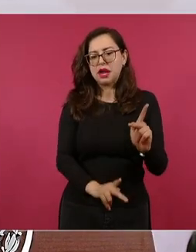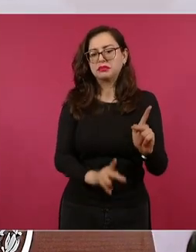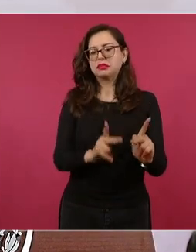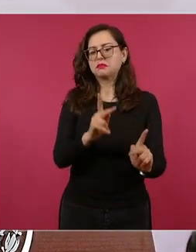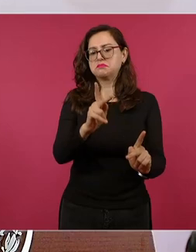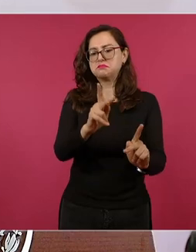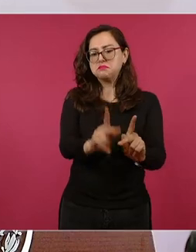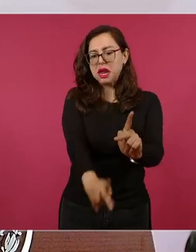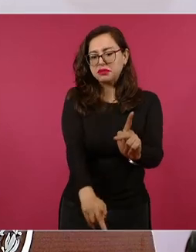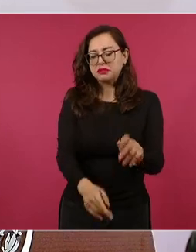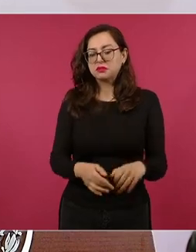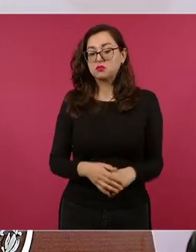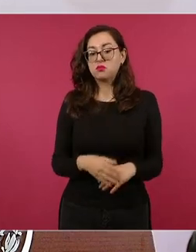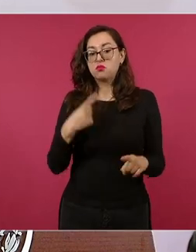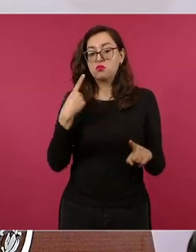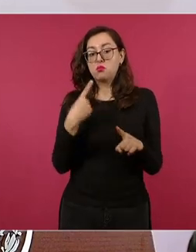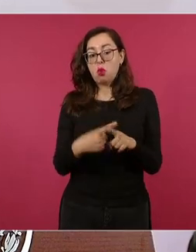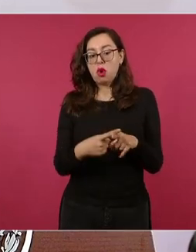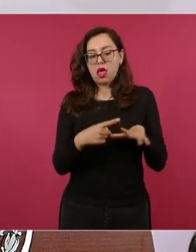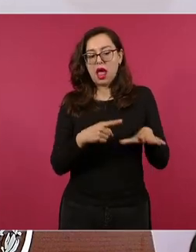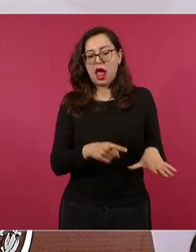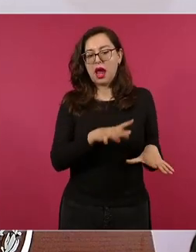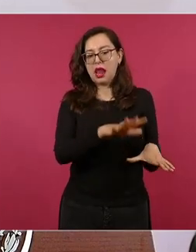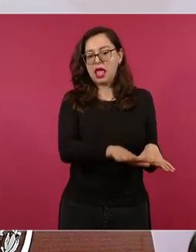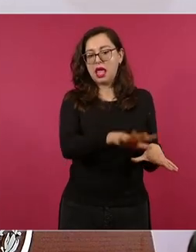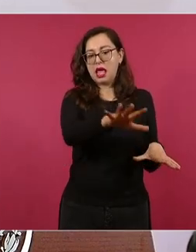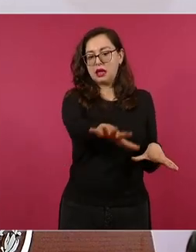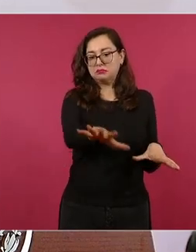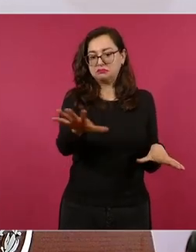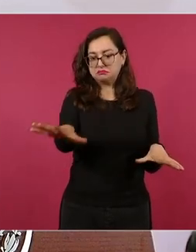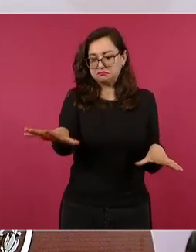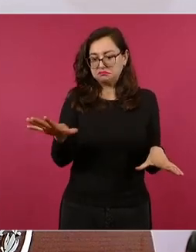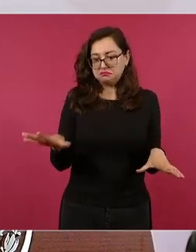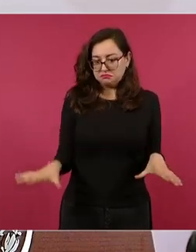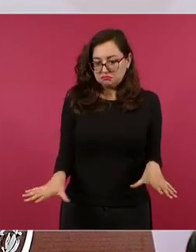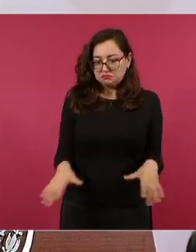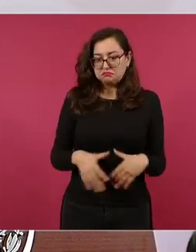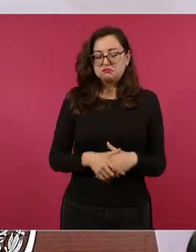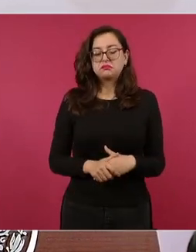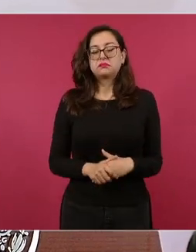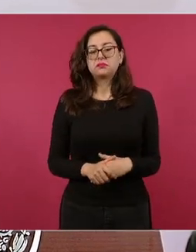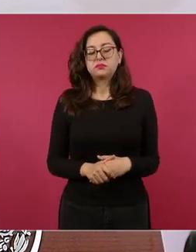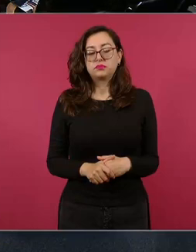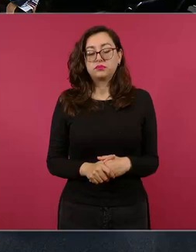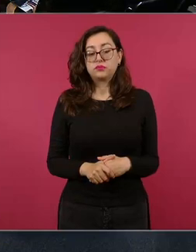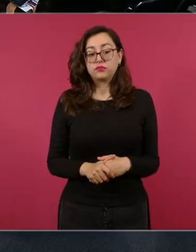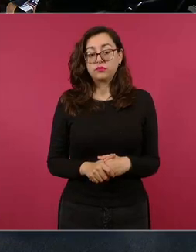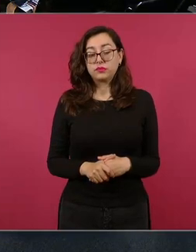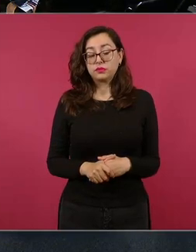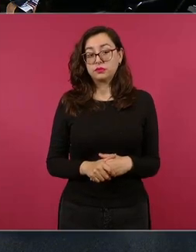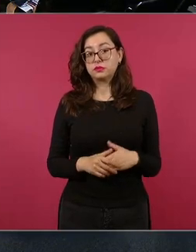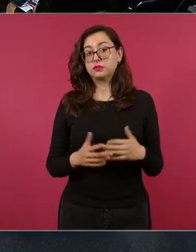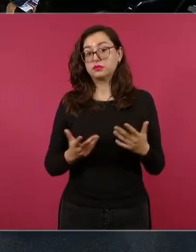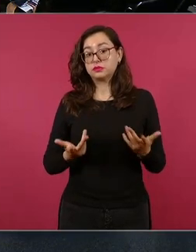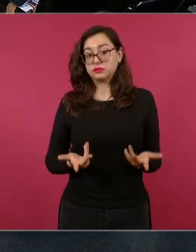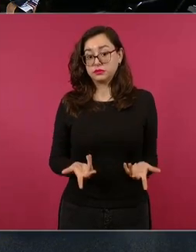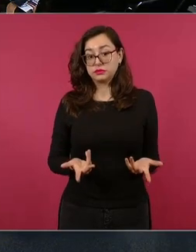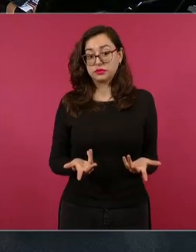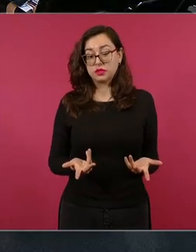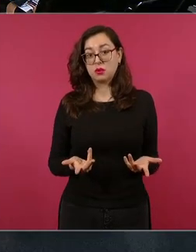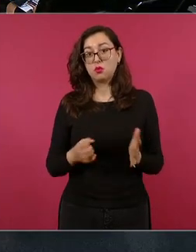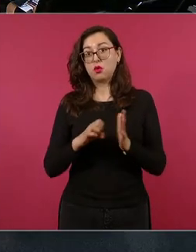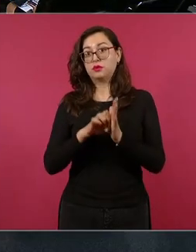y si hay que elegir en cada